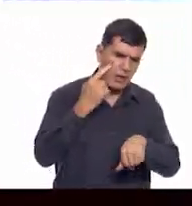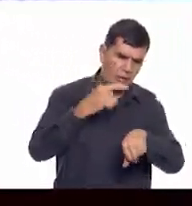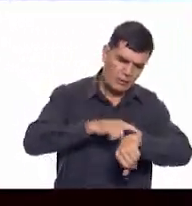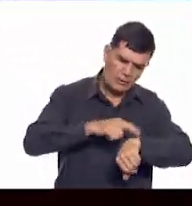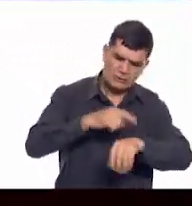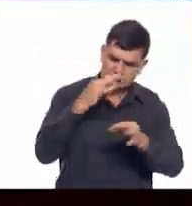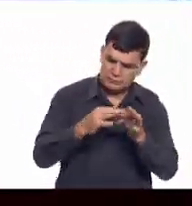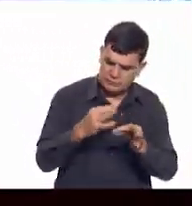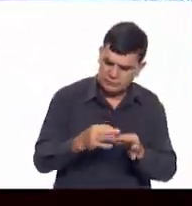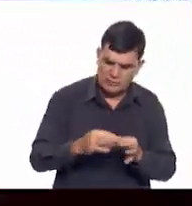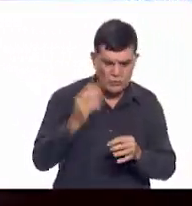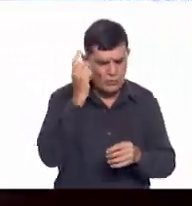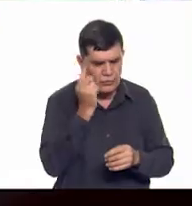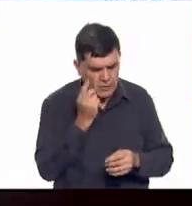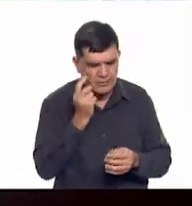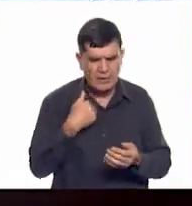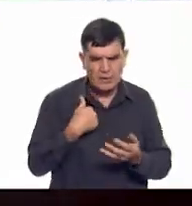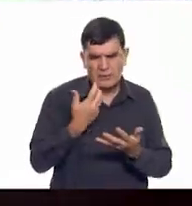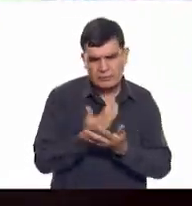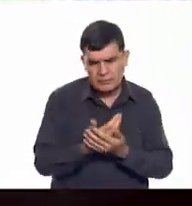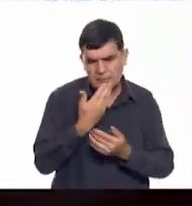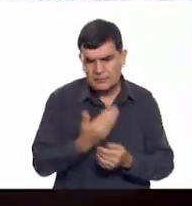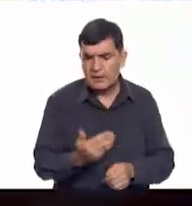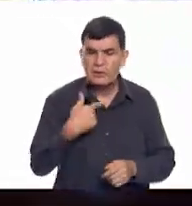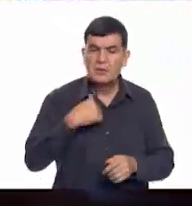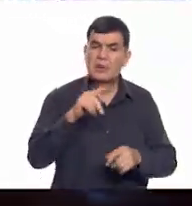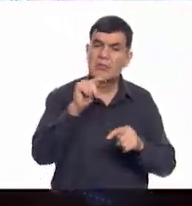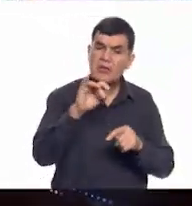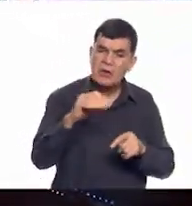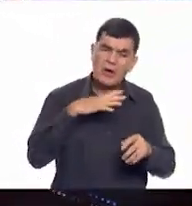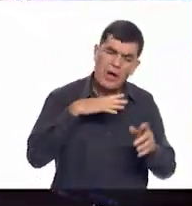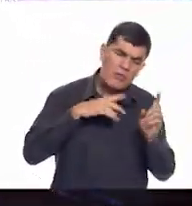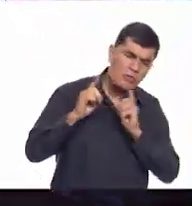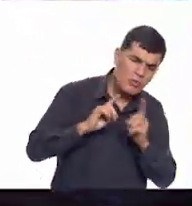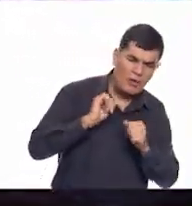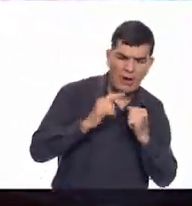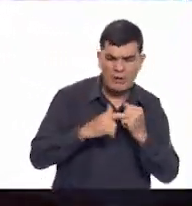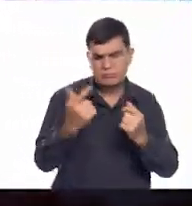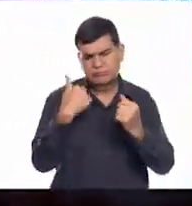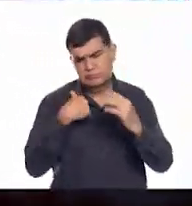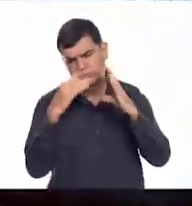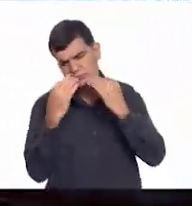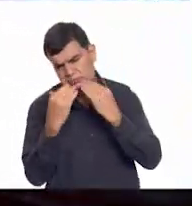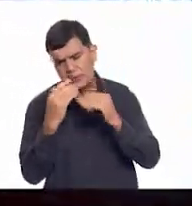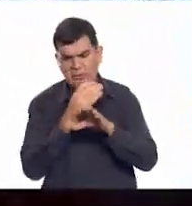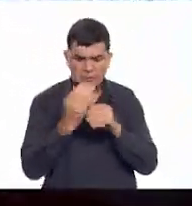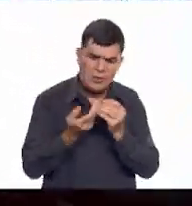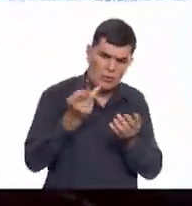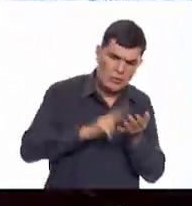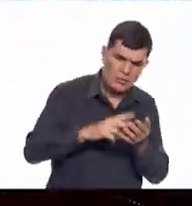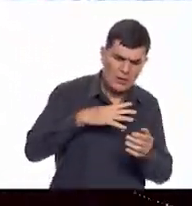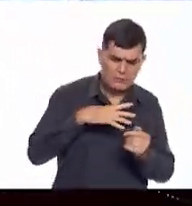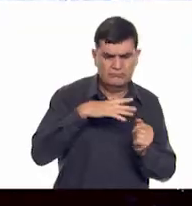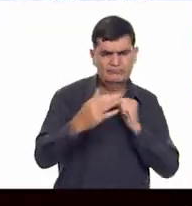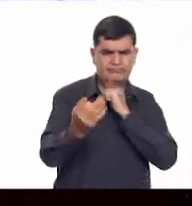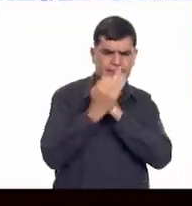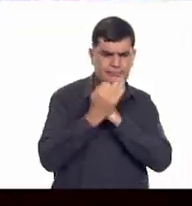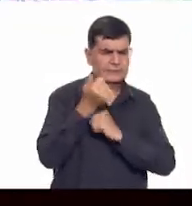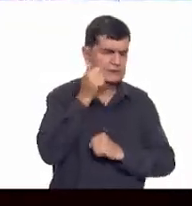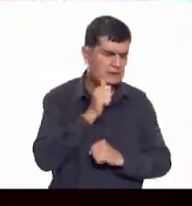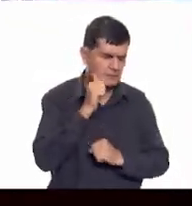descanse bien. Y mi tío juega conmigo y me explica cuando tengo alguna duda. Además, me muestra que siempre estará ahí para mí.